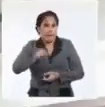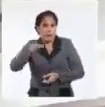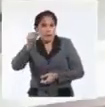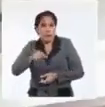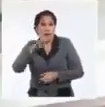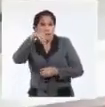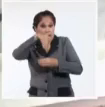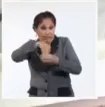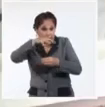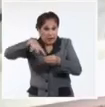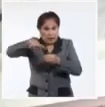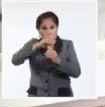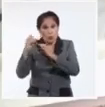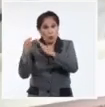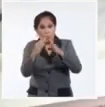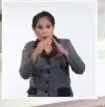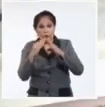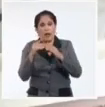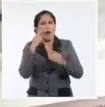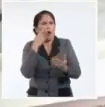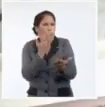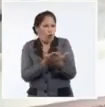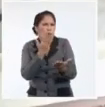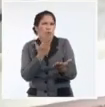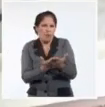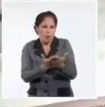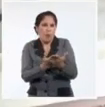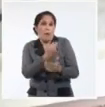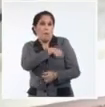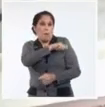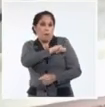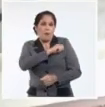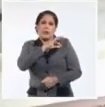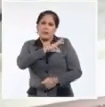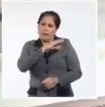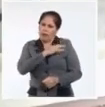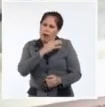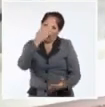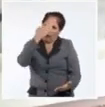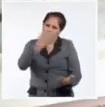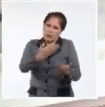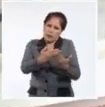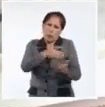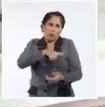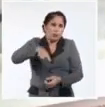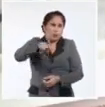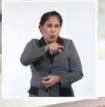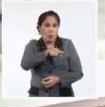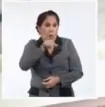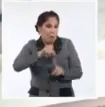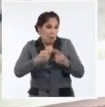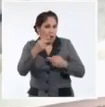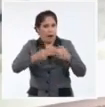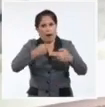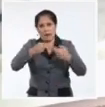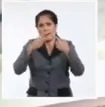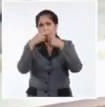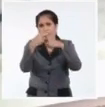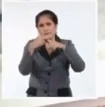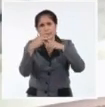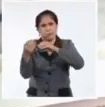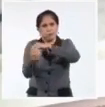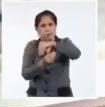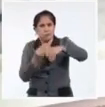comunidad y pudo comprobar el agradecimiento que sienten todos hacia todo lo que estaba realizando el